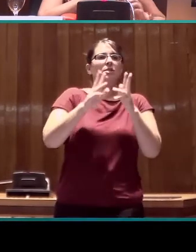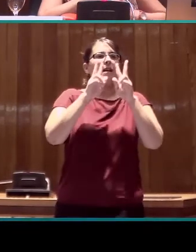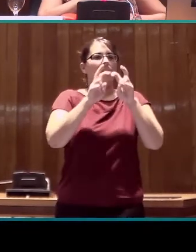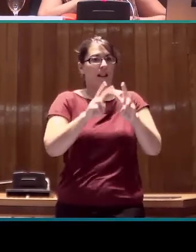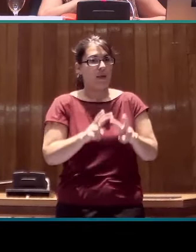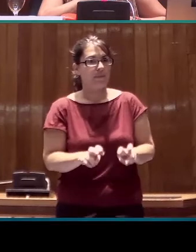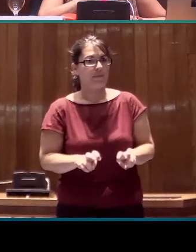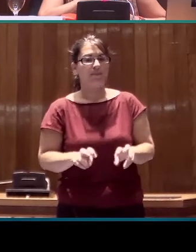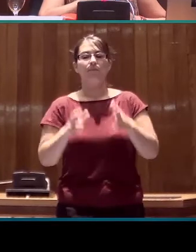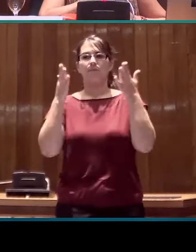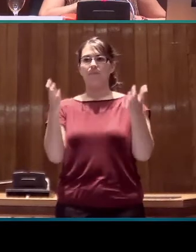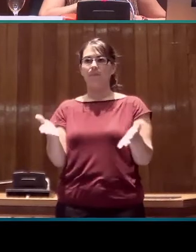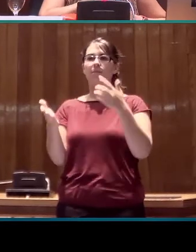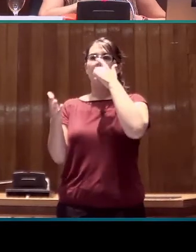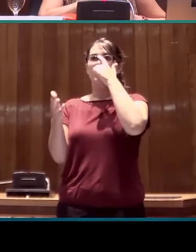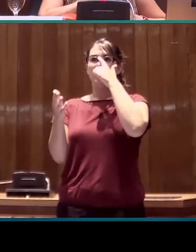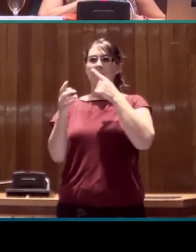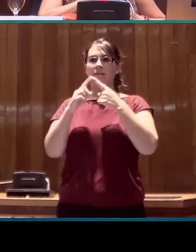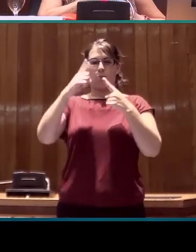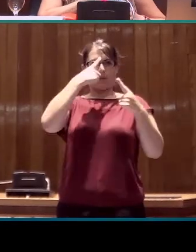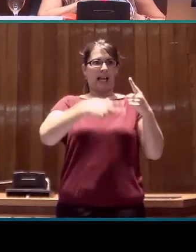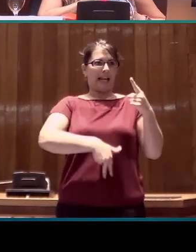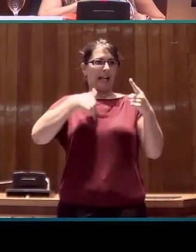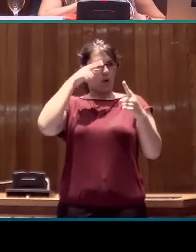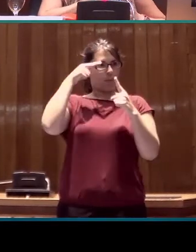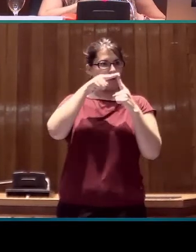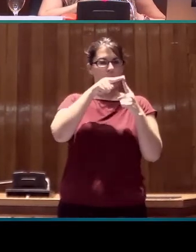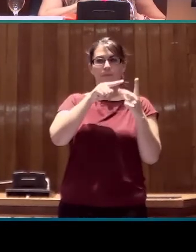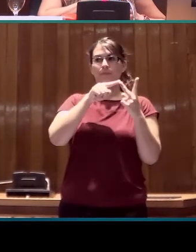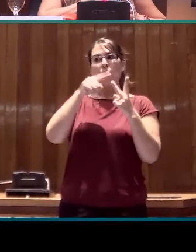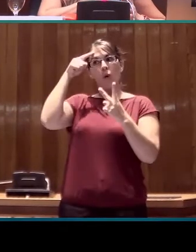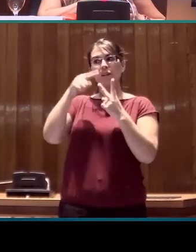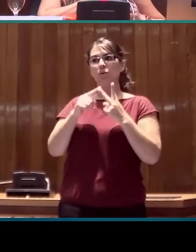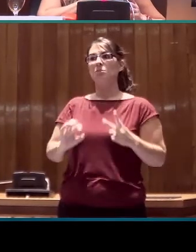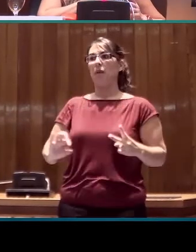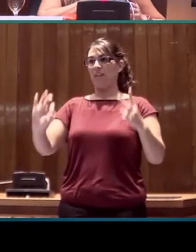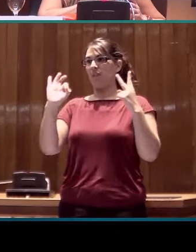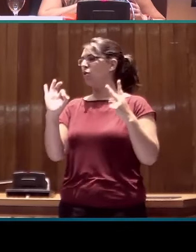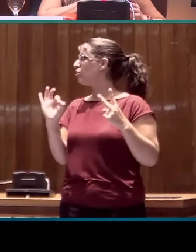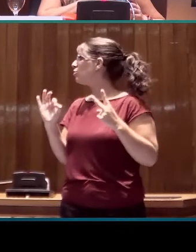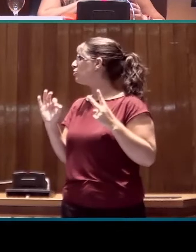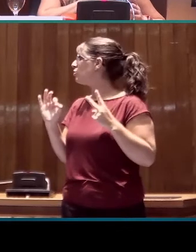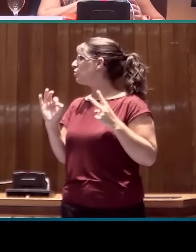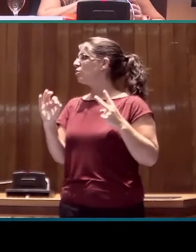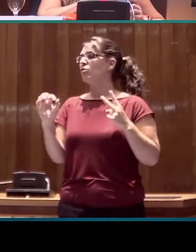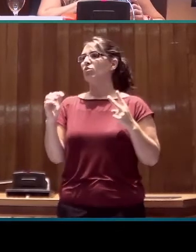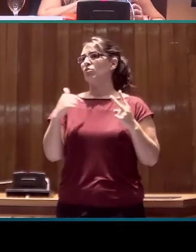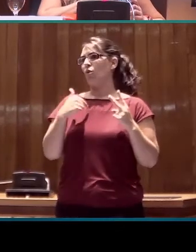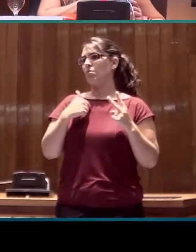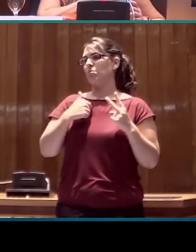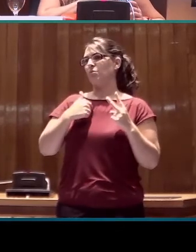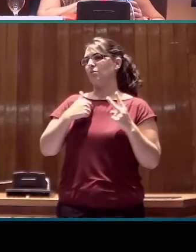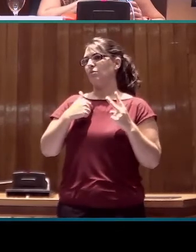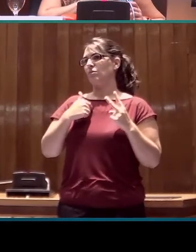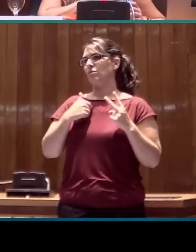Bien, como objetivos específicos voy a seleccionar estos que